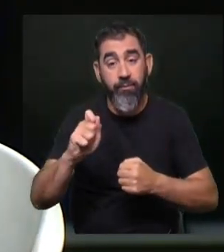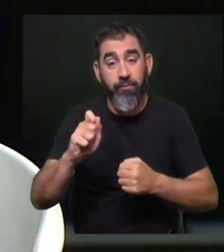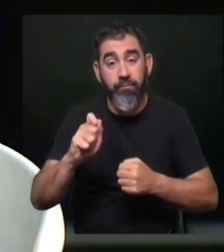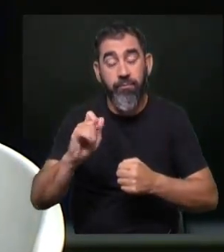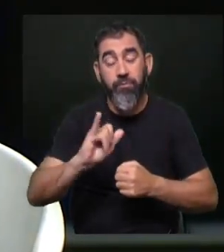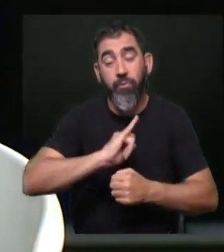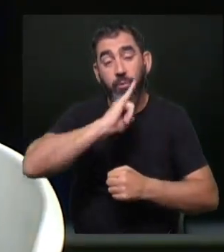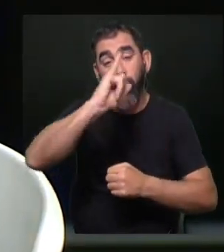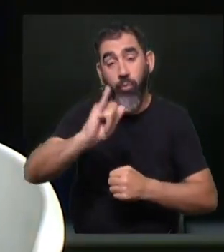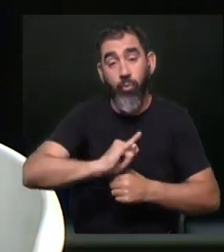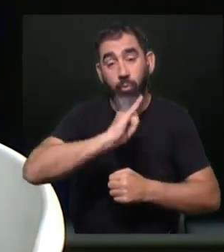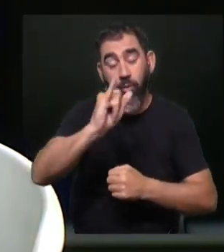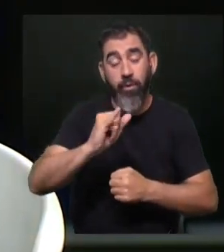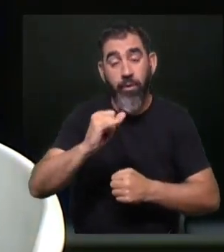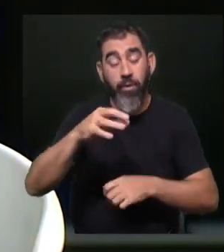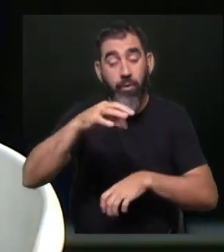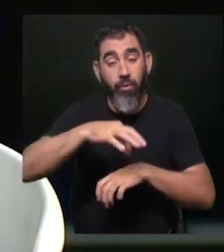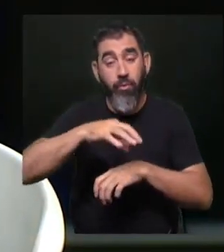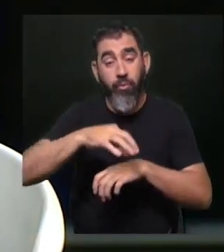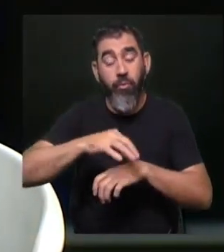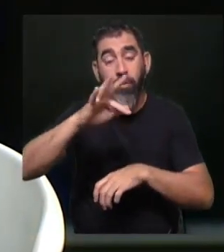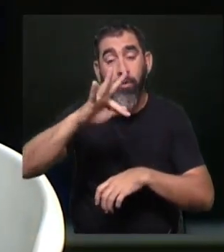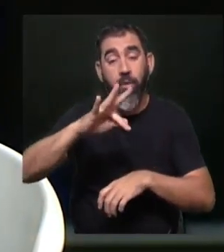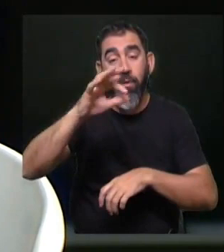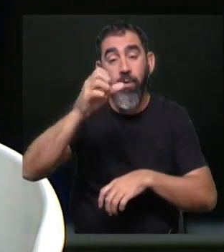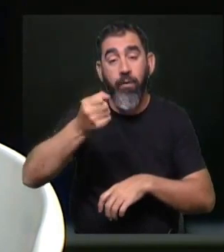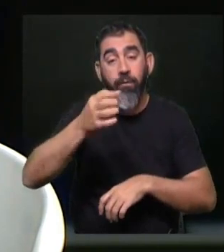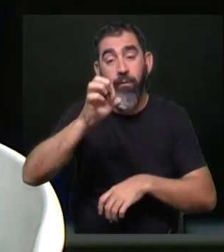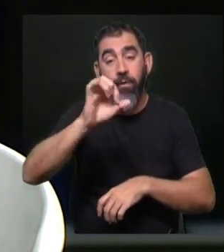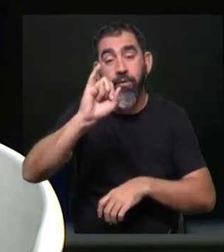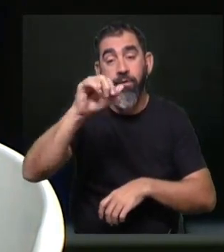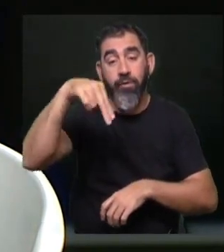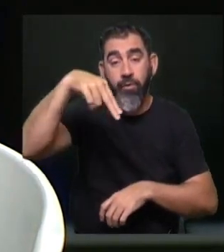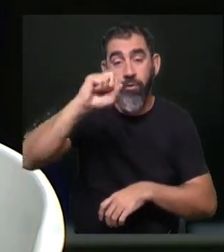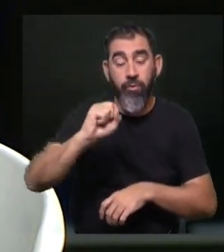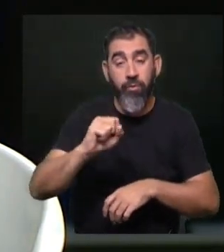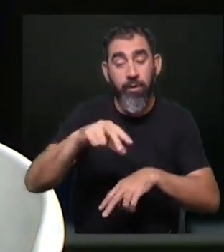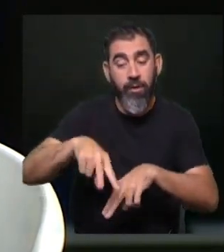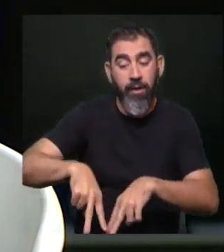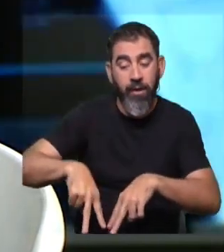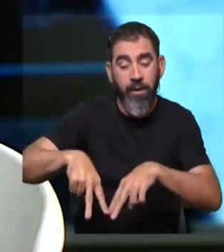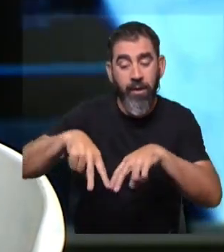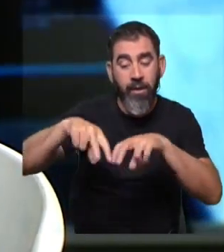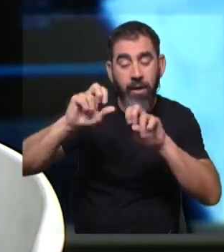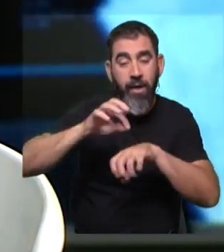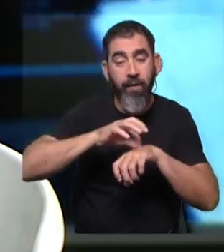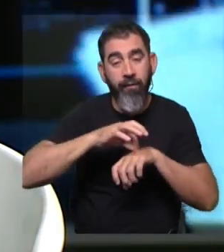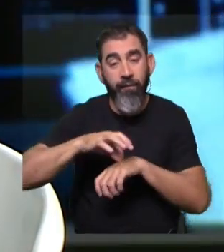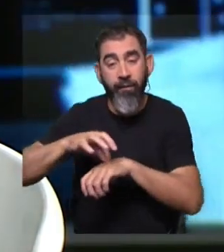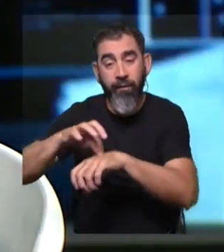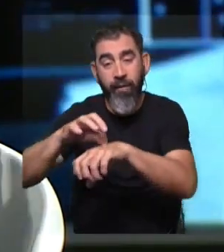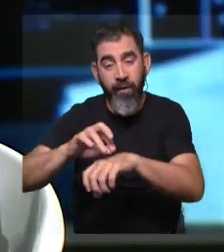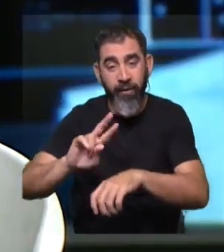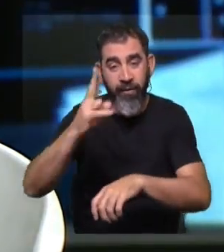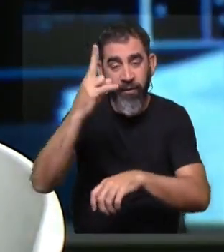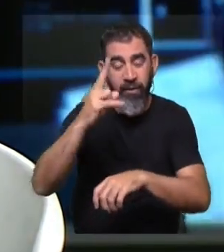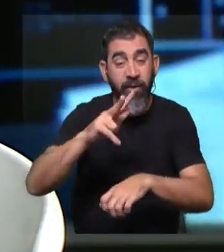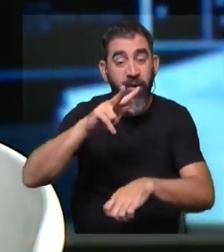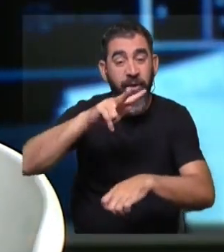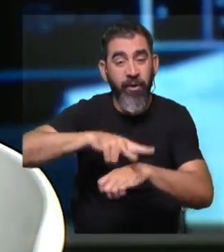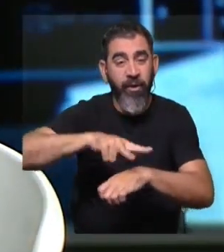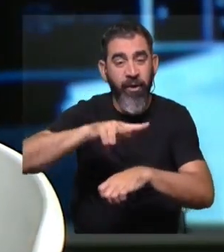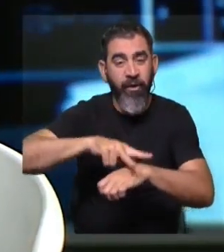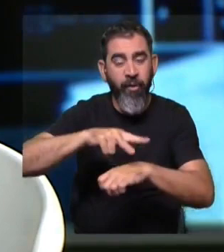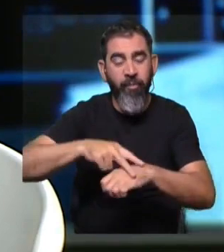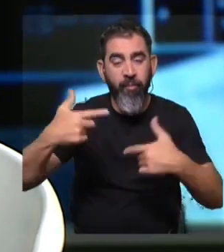comentó por la doctora Facino, justamente fue que se están revisando las guías hoy en día en Uruguay, la recomendación